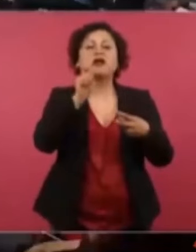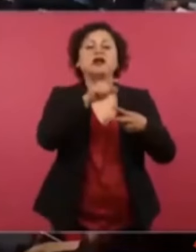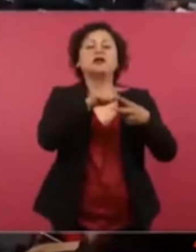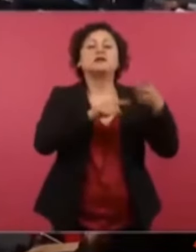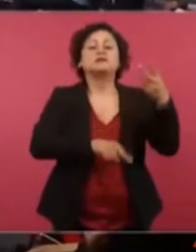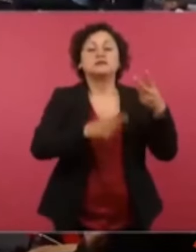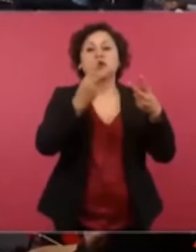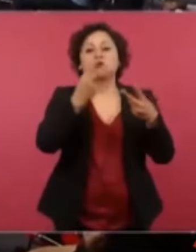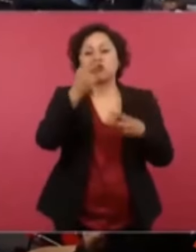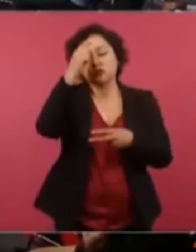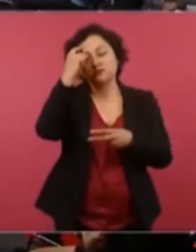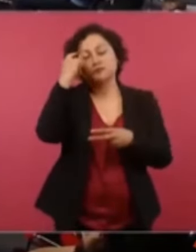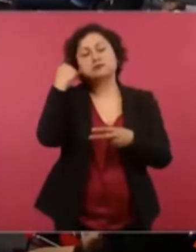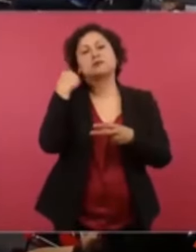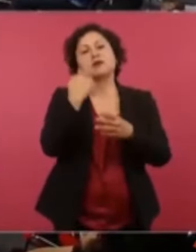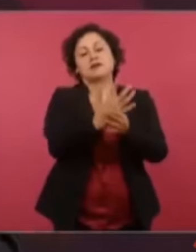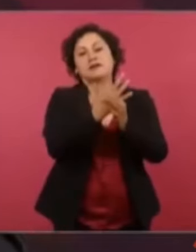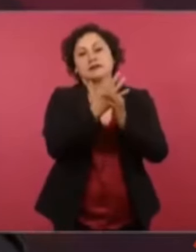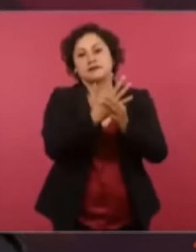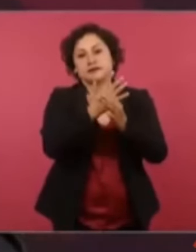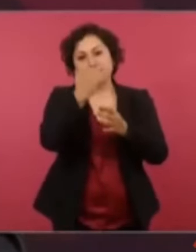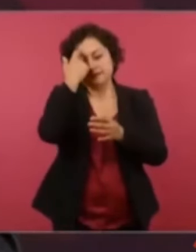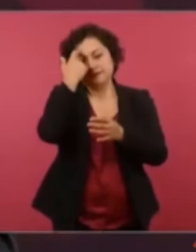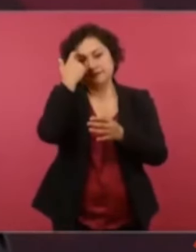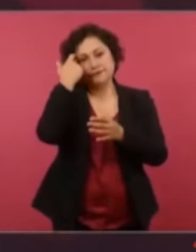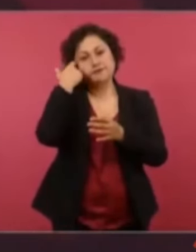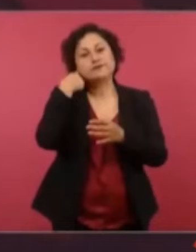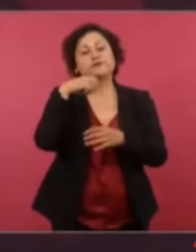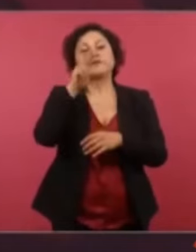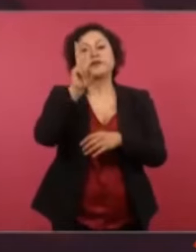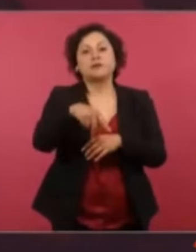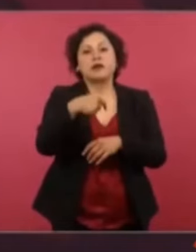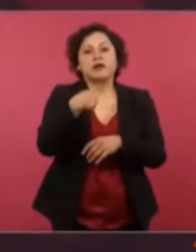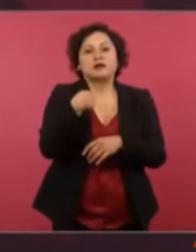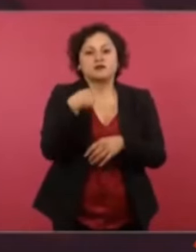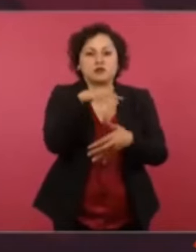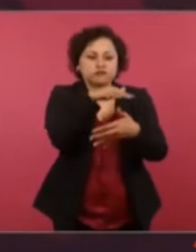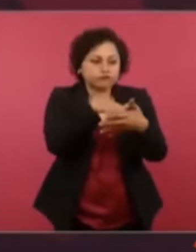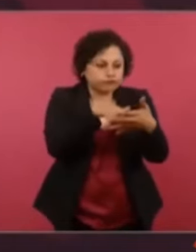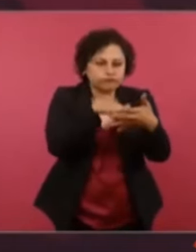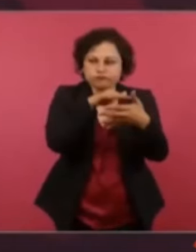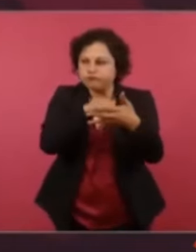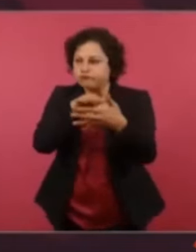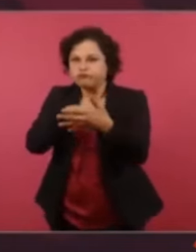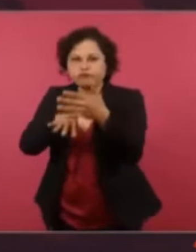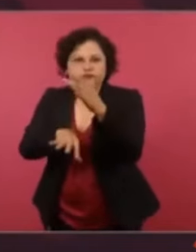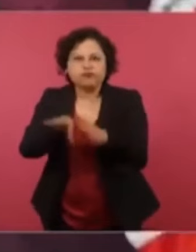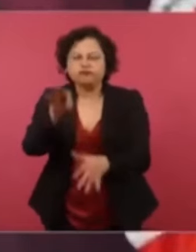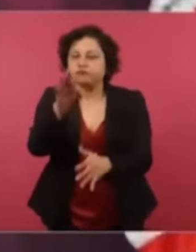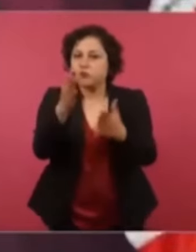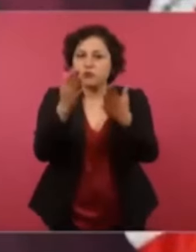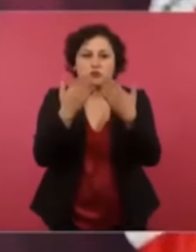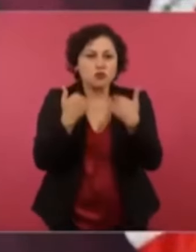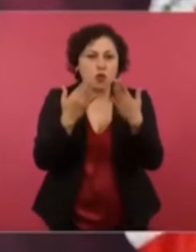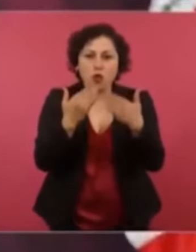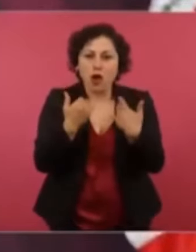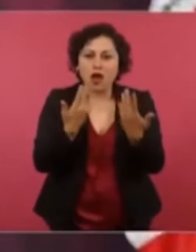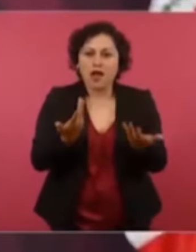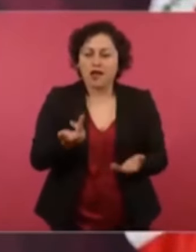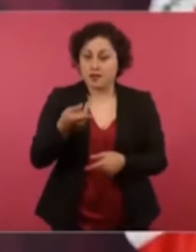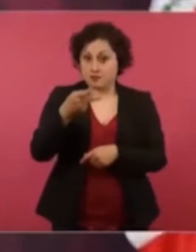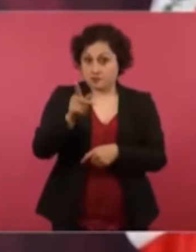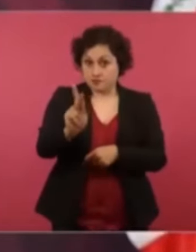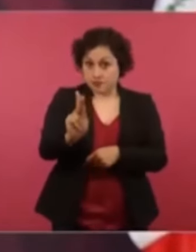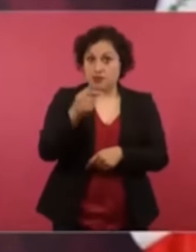y aprovecho para convocar a los historiadores del del magonismo los